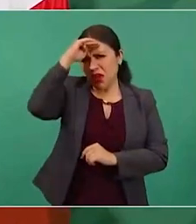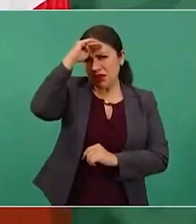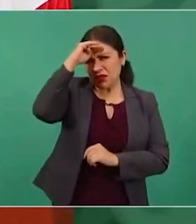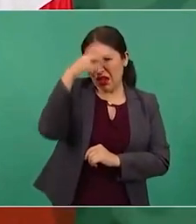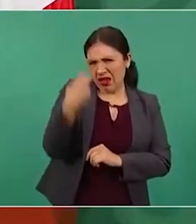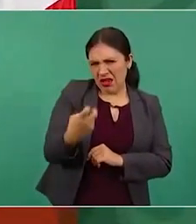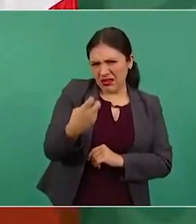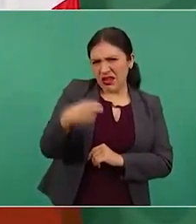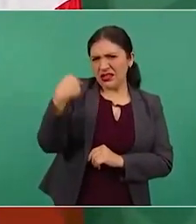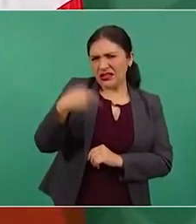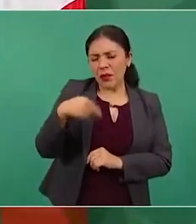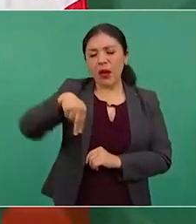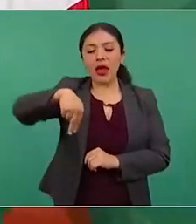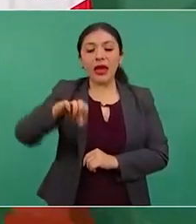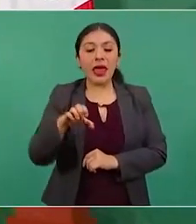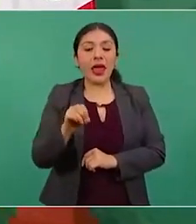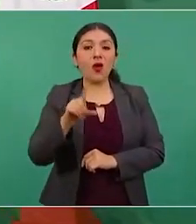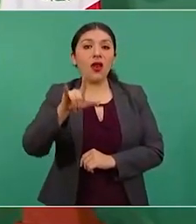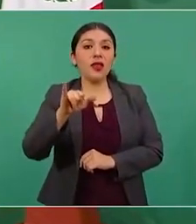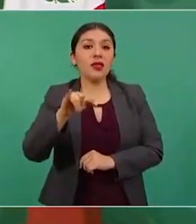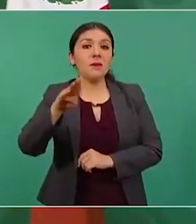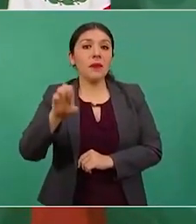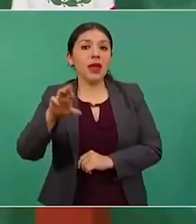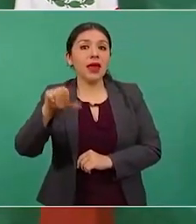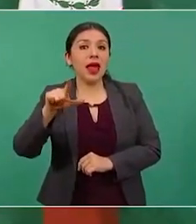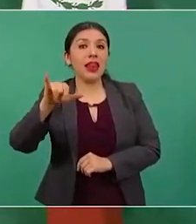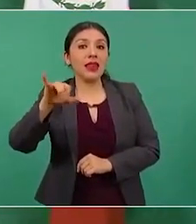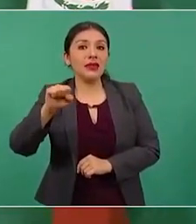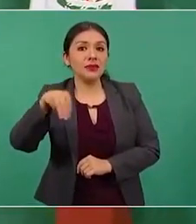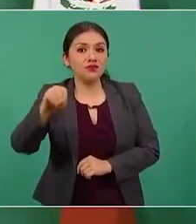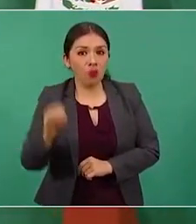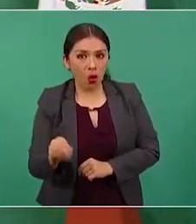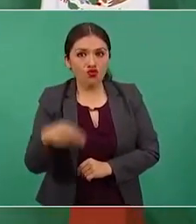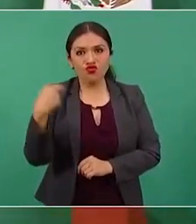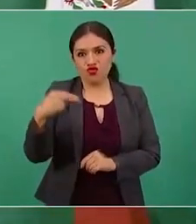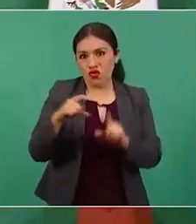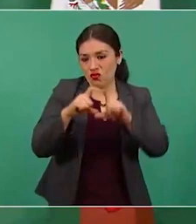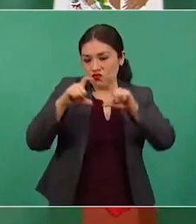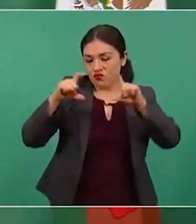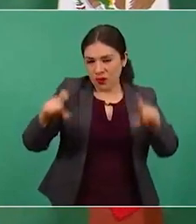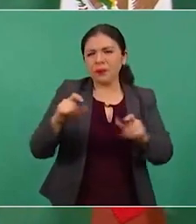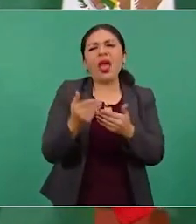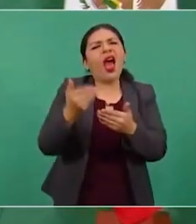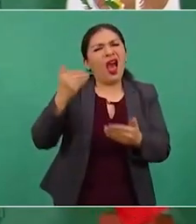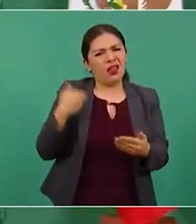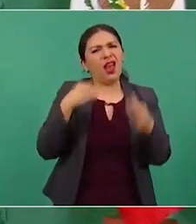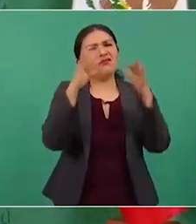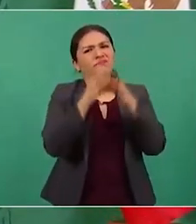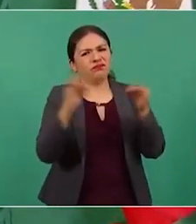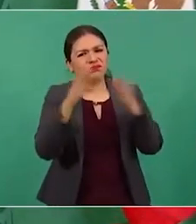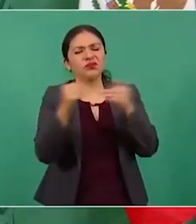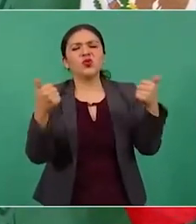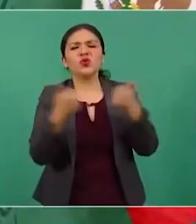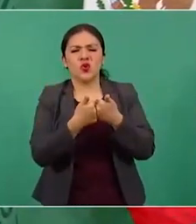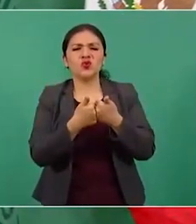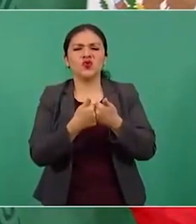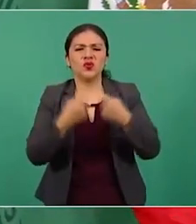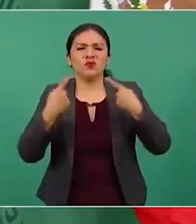neoliberalismo. Se habló, la vez pasada comentábamos de eso,